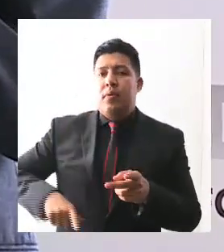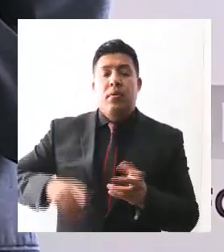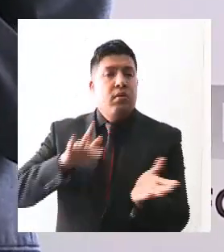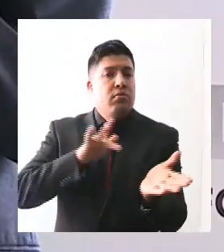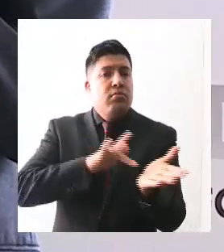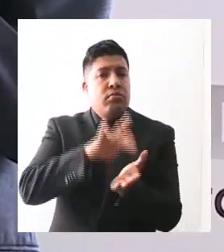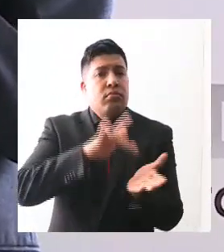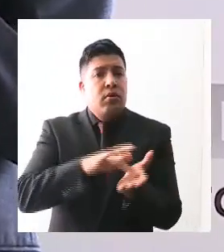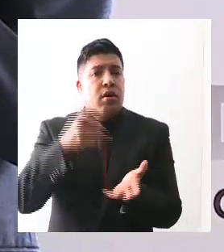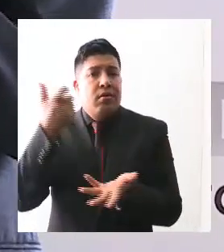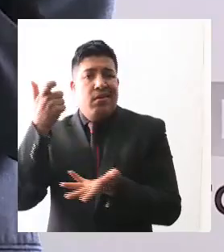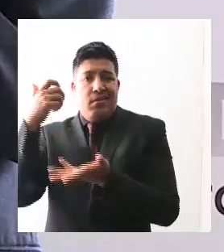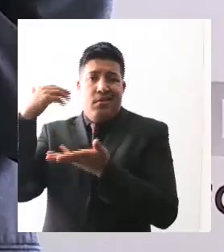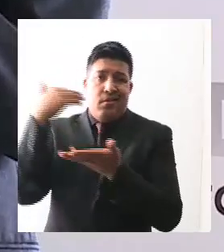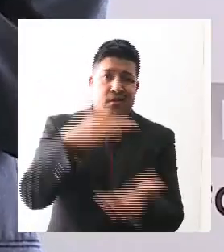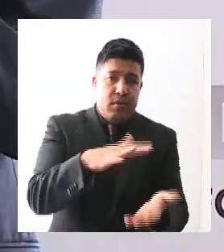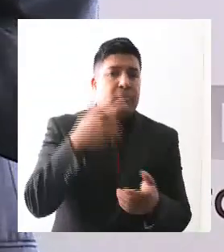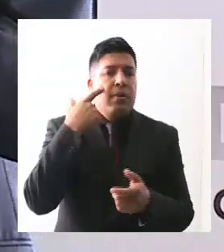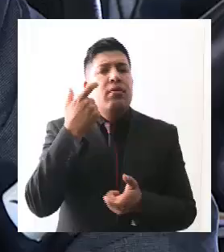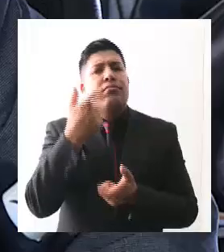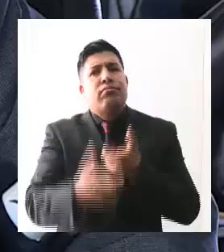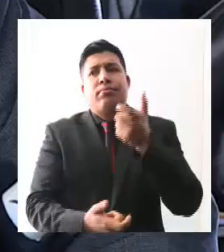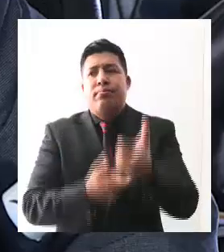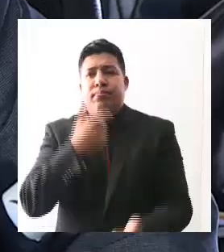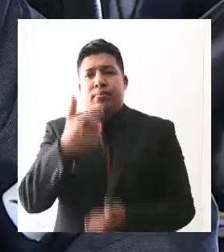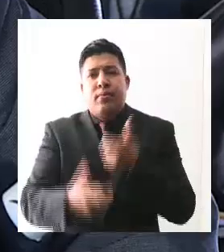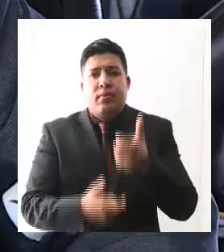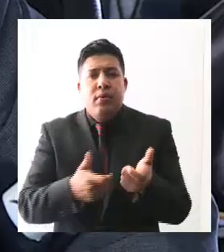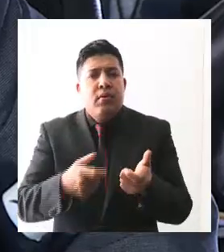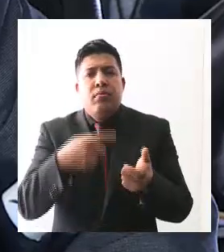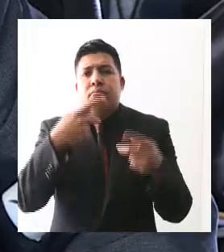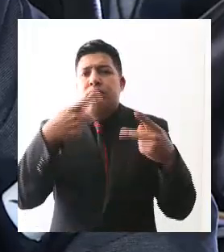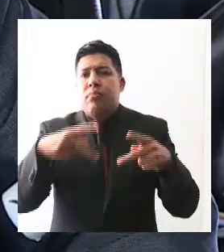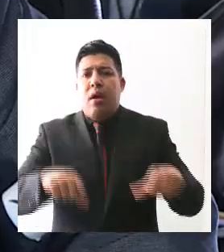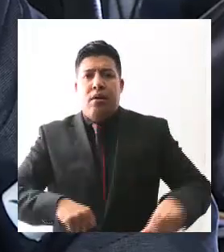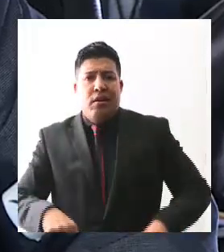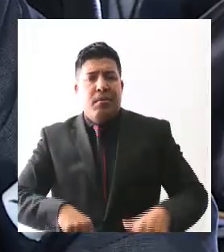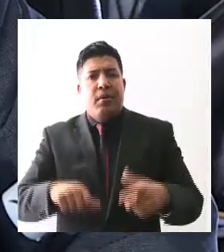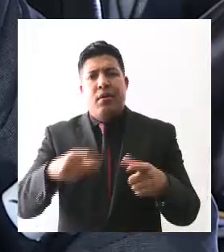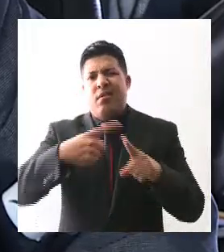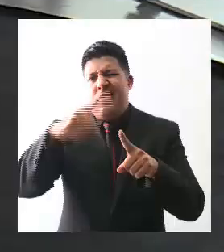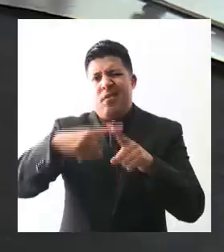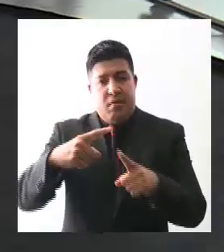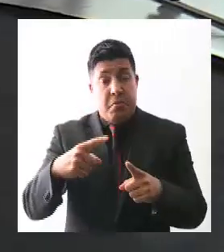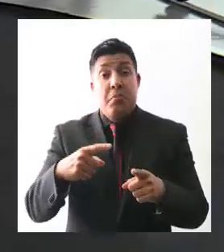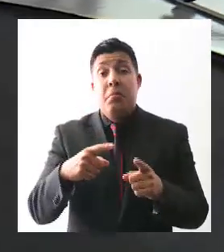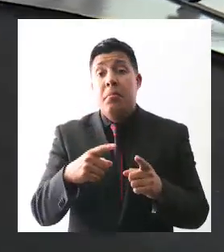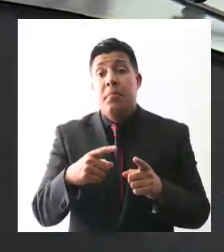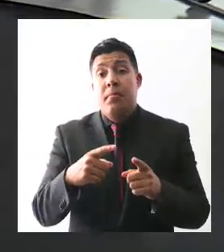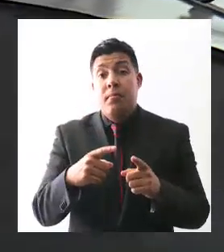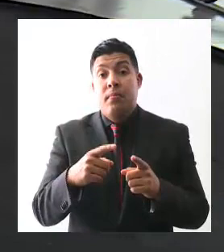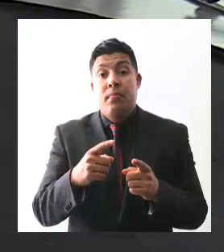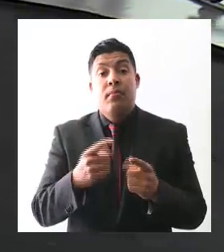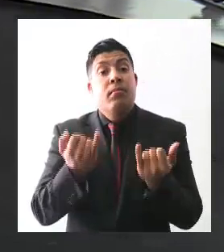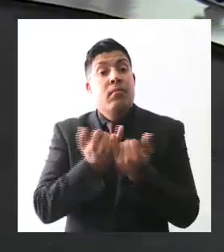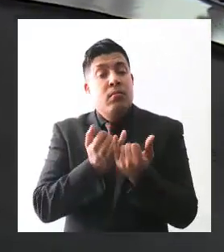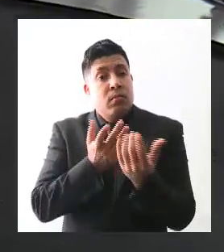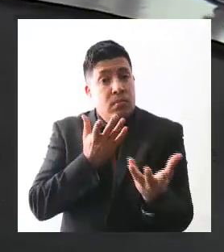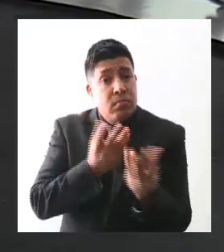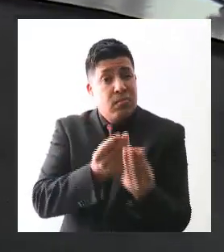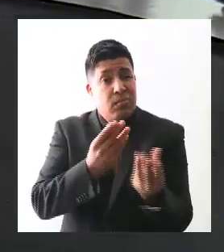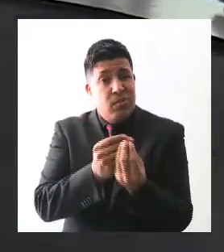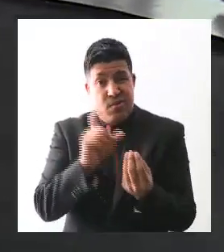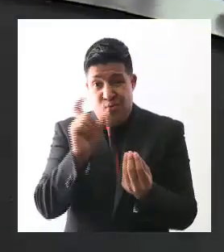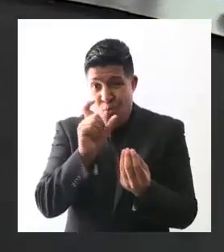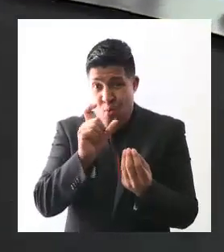públicos para poder mantener un ingreso haciendo otro tipo de actividades y el acompañamiento para la limpieza cuando se dan los